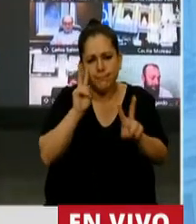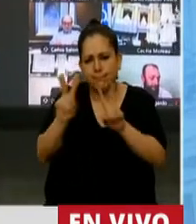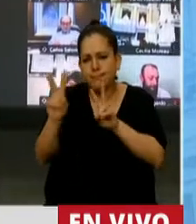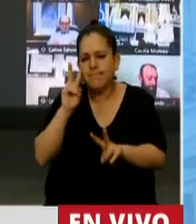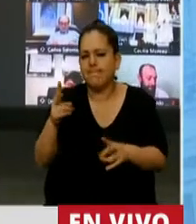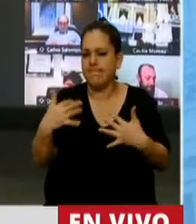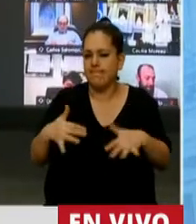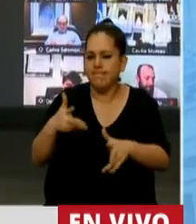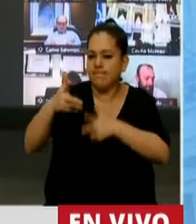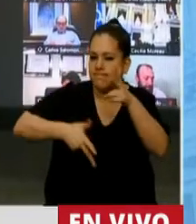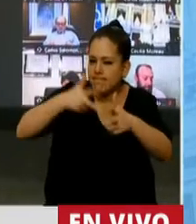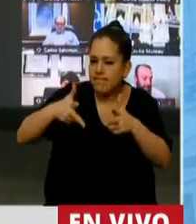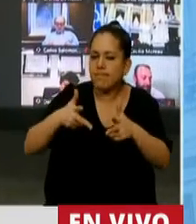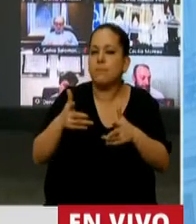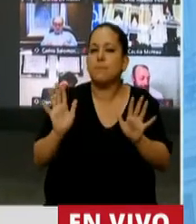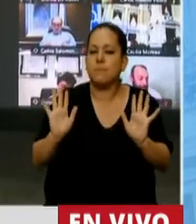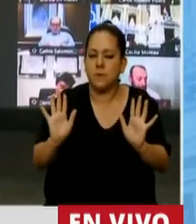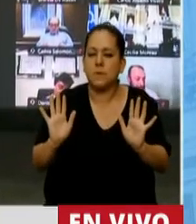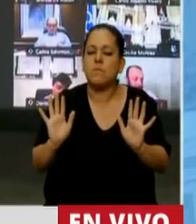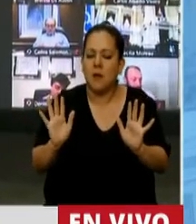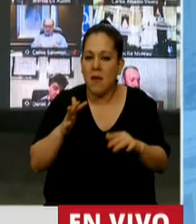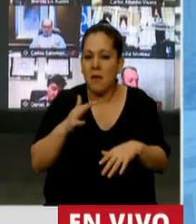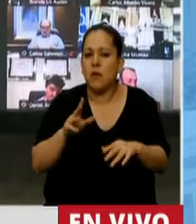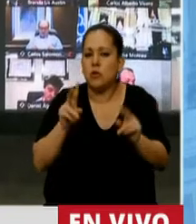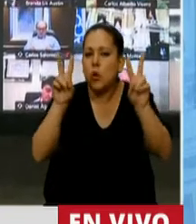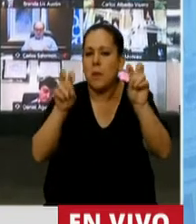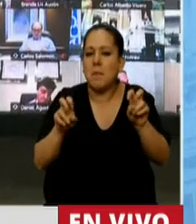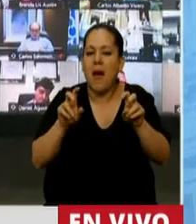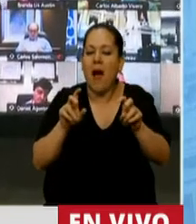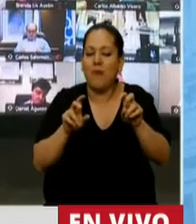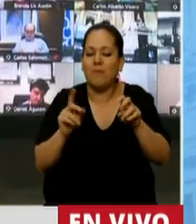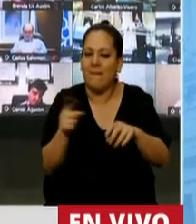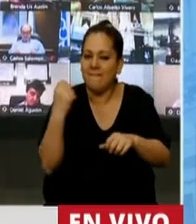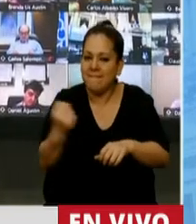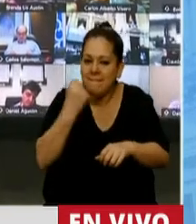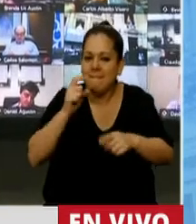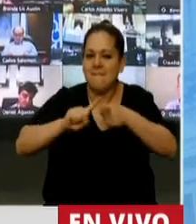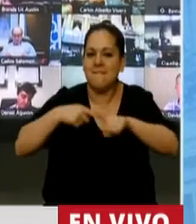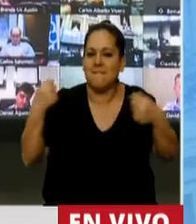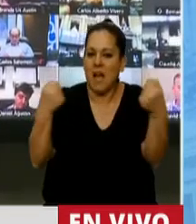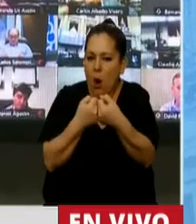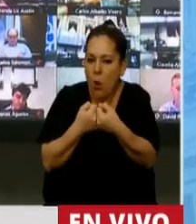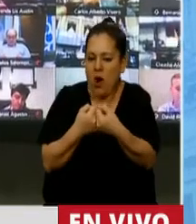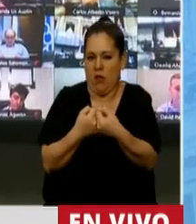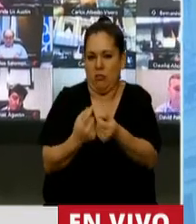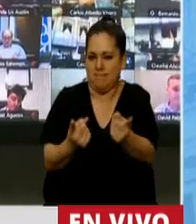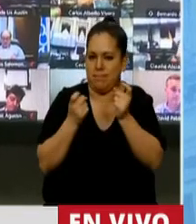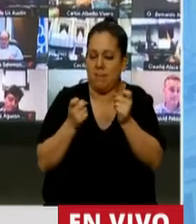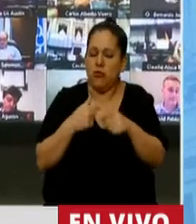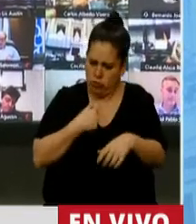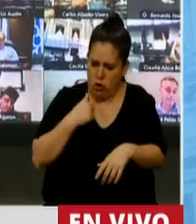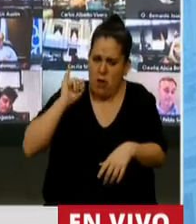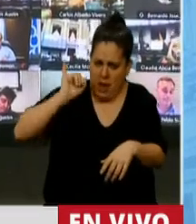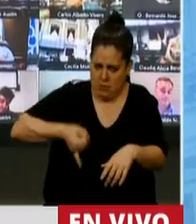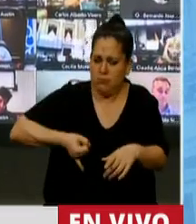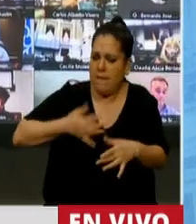Un planteo que puede llegar a ser prende de unidad. Me refiero a la búsqueda de consensos que se reclaman, a la necesidad de lograr acuerdos. Y yo me sumo a